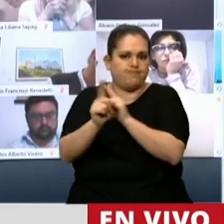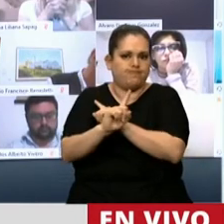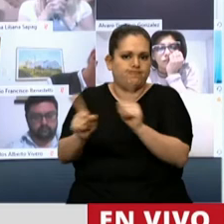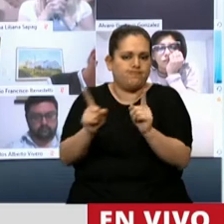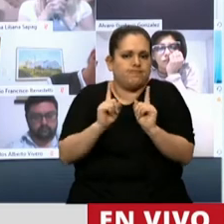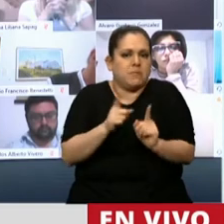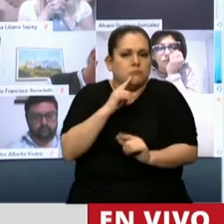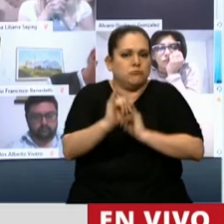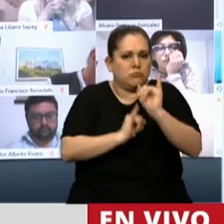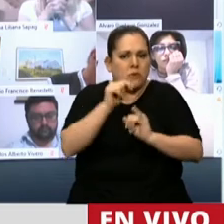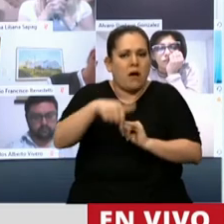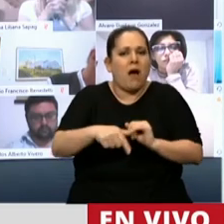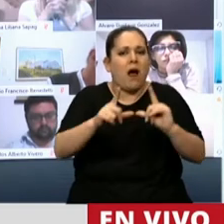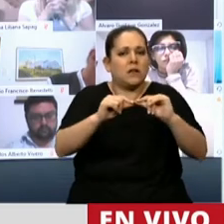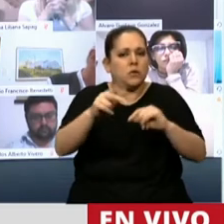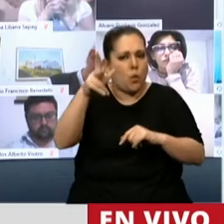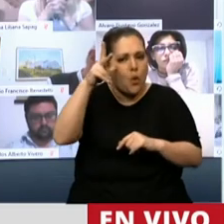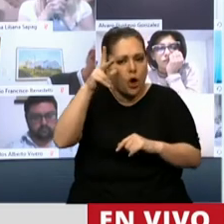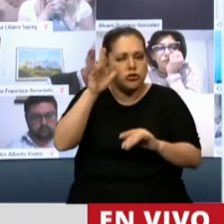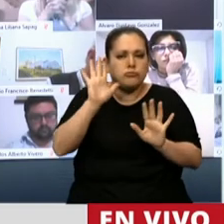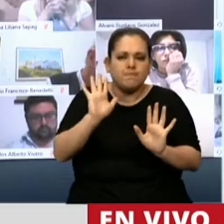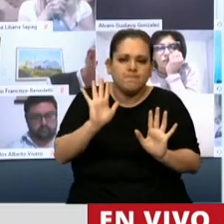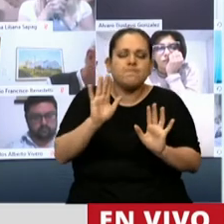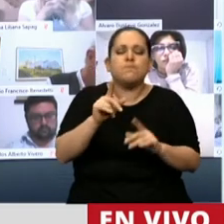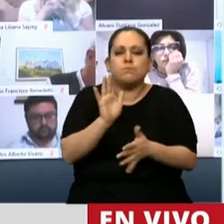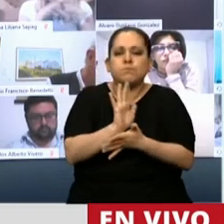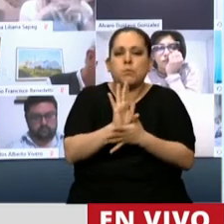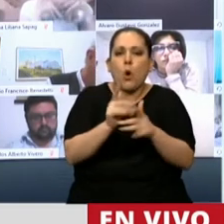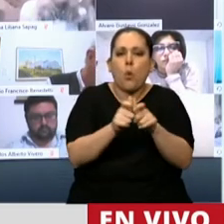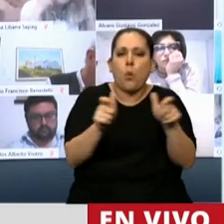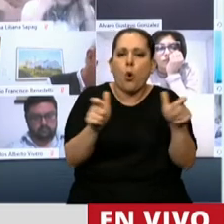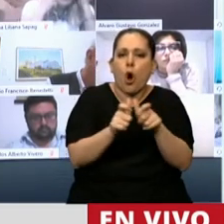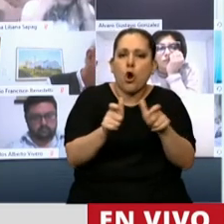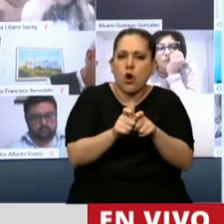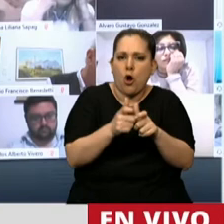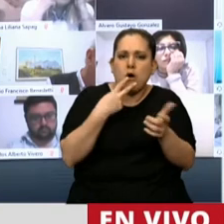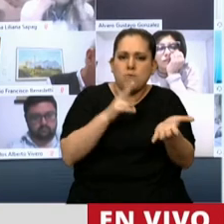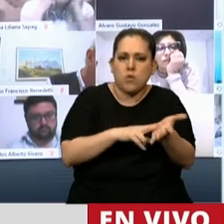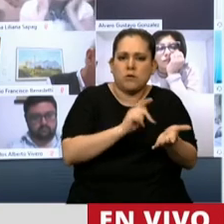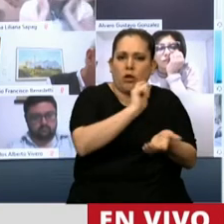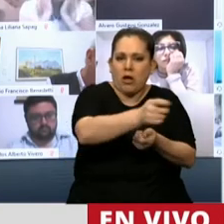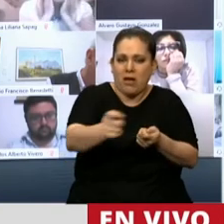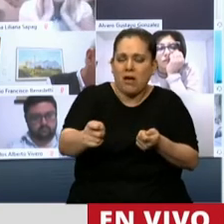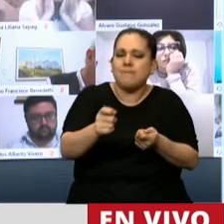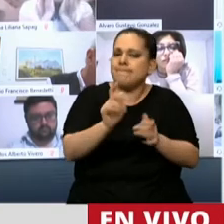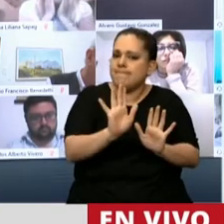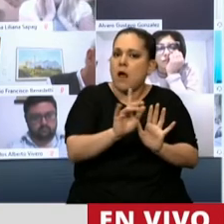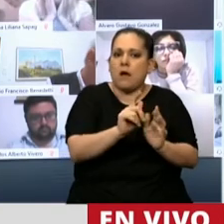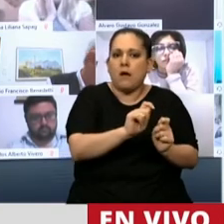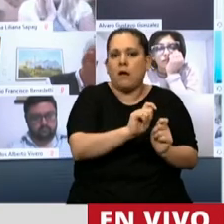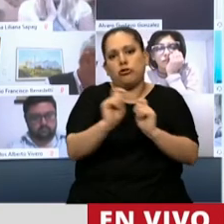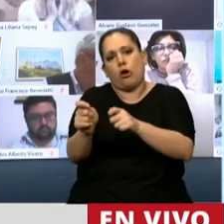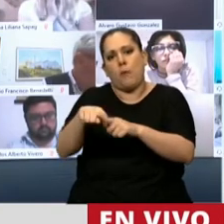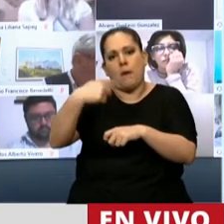aquí se dijo también en el artículo 8 se ha desnaturalizado lo que es el bono de crédito fiscal, ya no es más transferible,